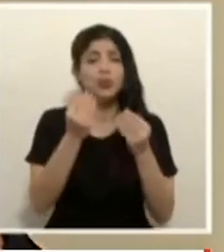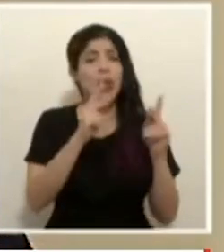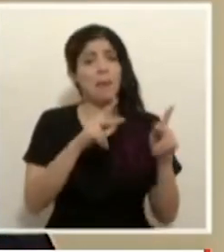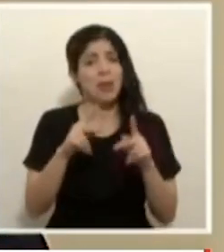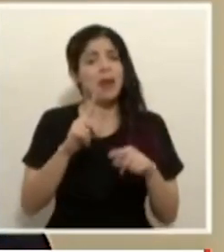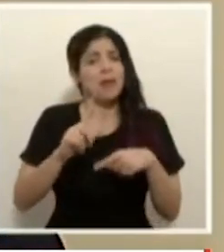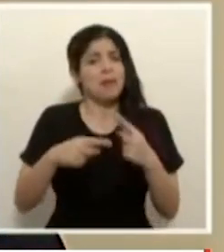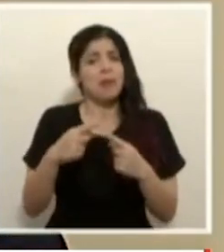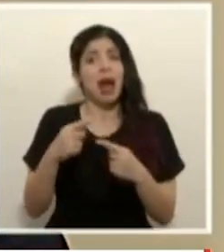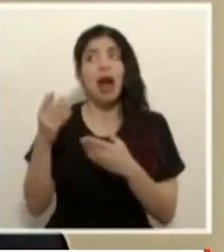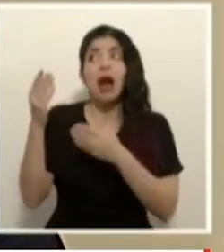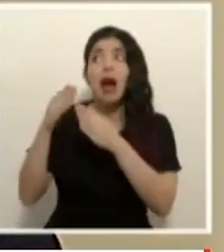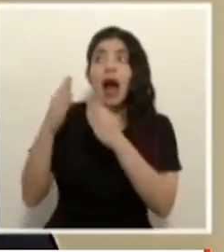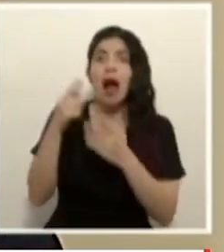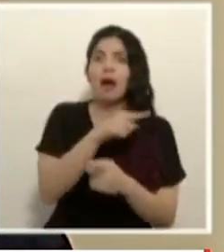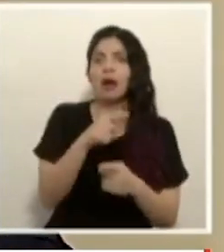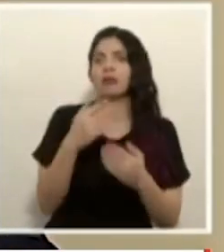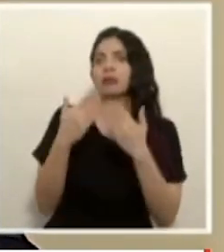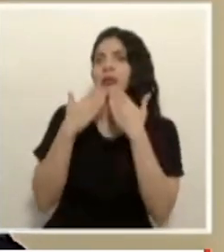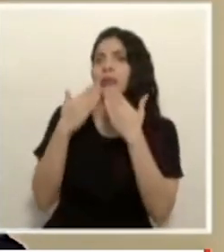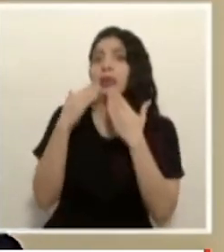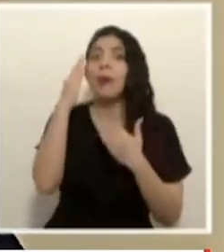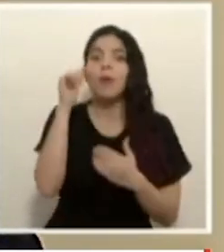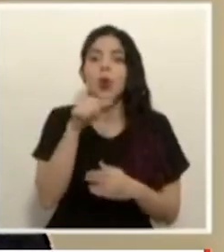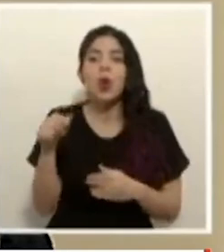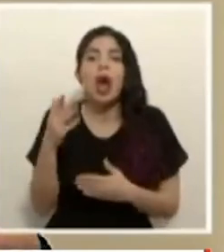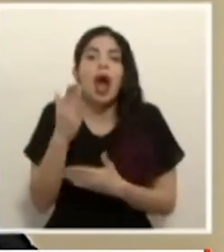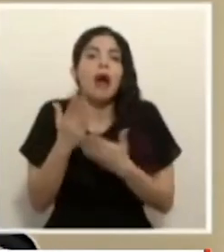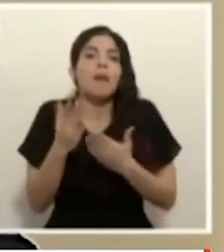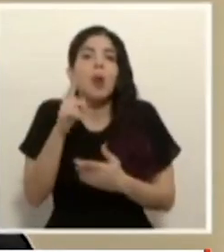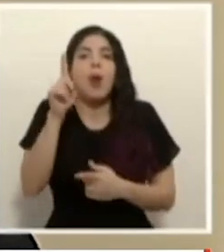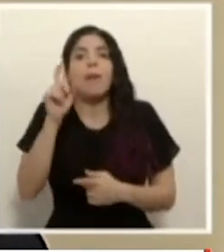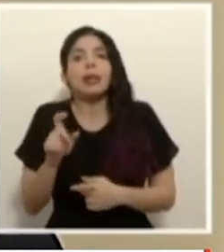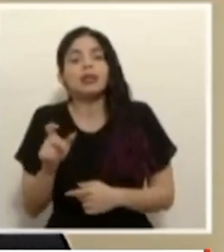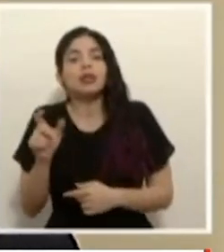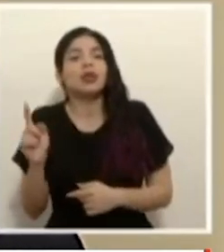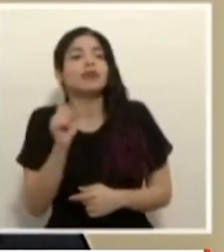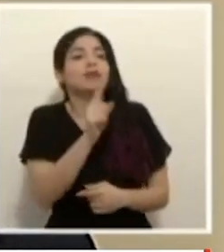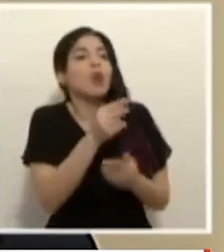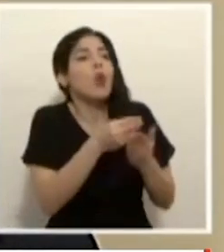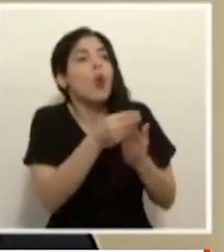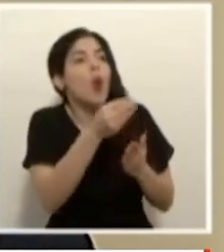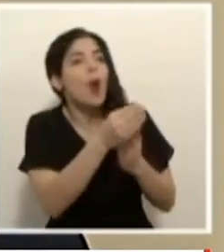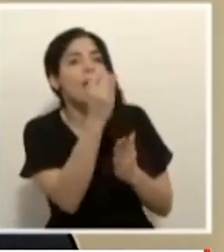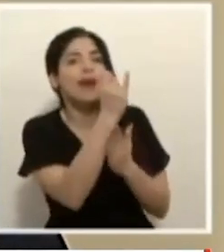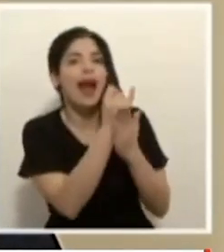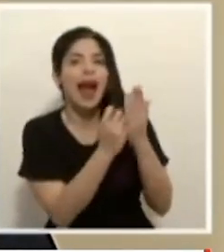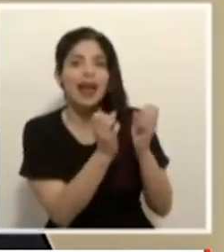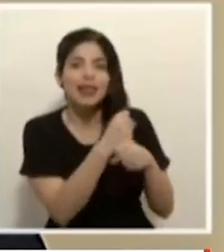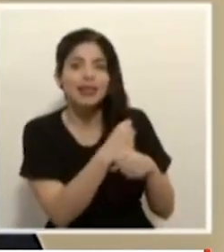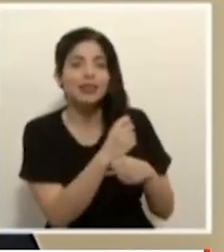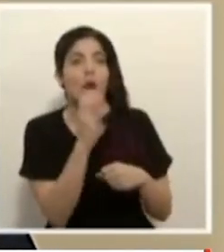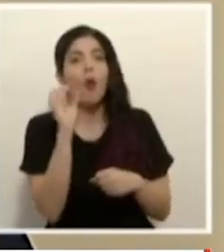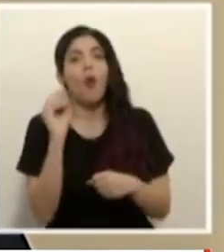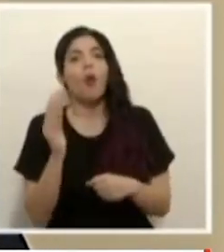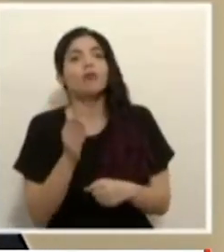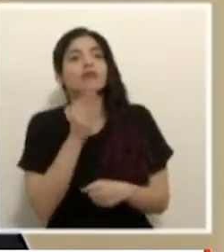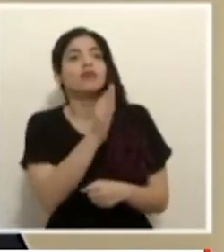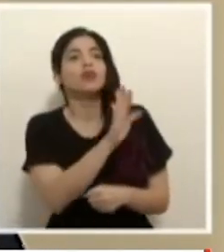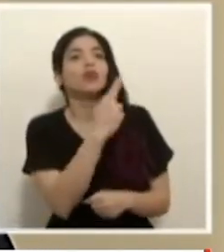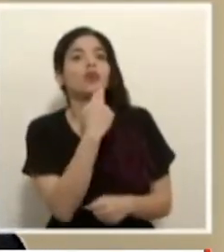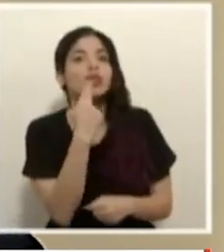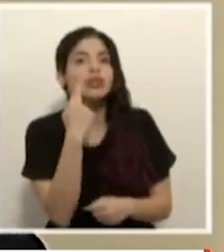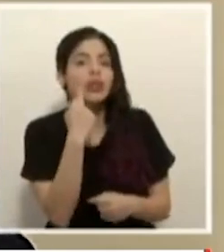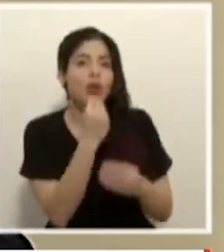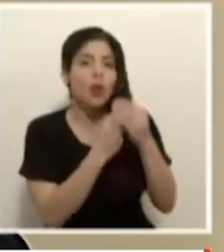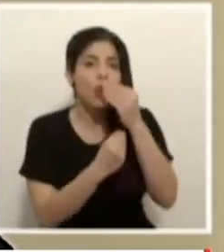agradecer esa apertura ¿por qué? porque llegará alguien a comprar su artesanía o a consumir en su restaurante